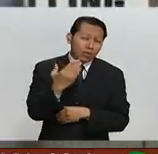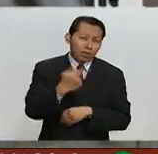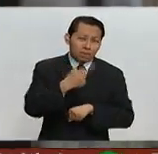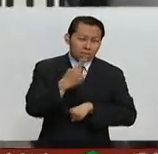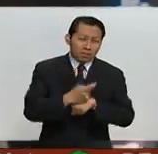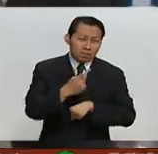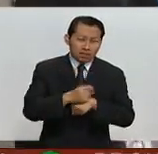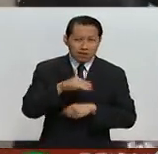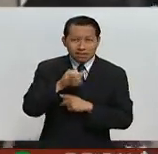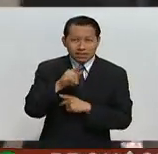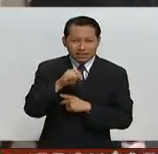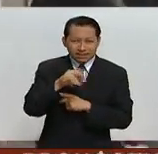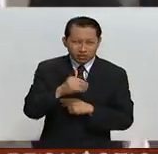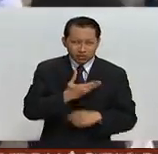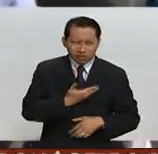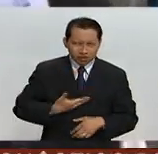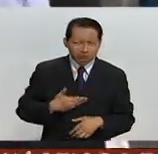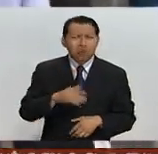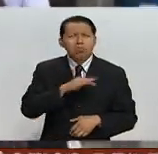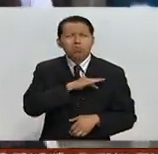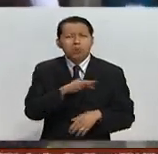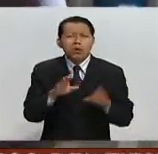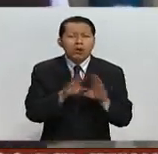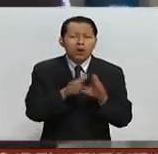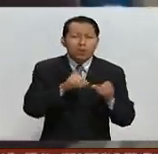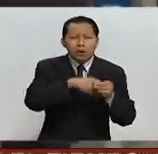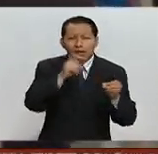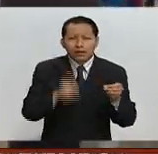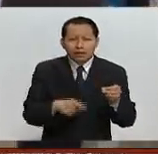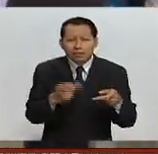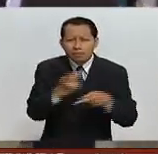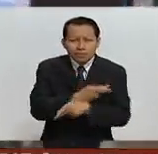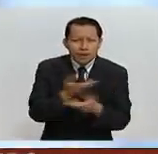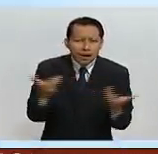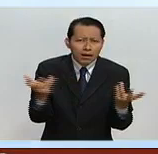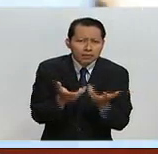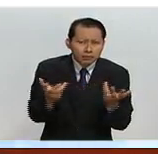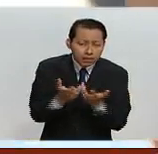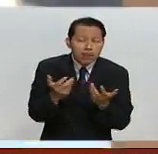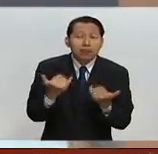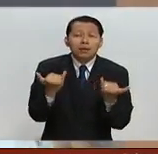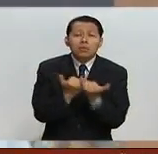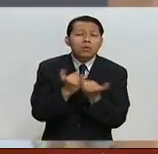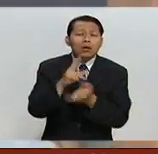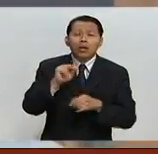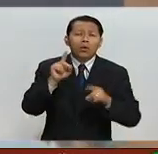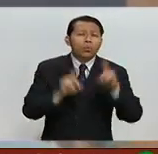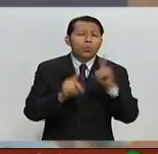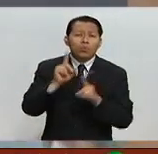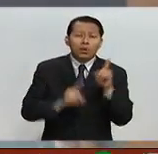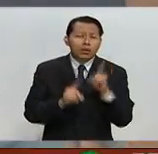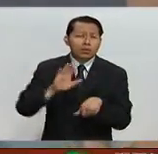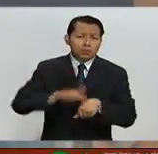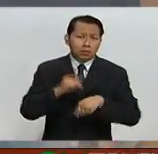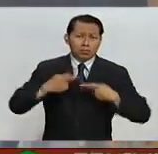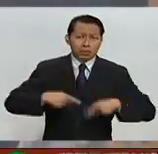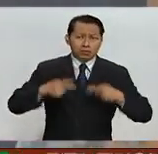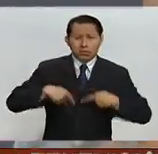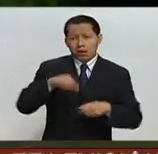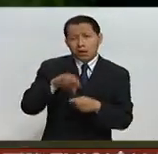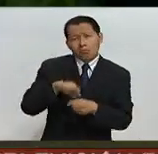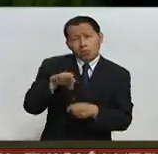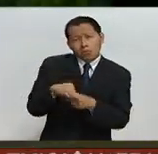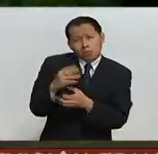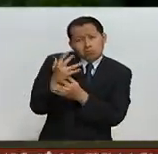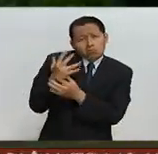adelante el proceso de ruptura con la Unión Europea. Además, aseguró que no puede haber dudas sobre el resultado ya que la gente votó por la salida